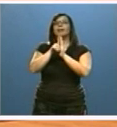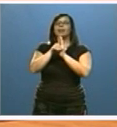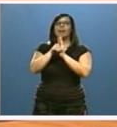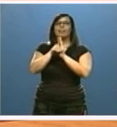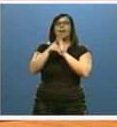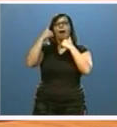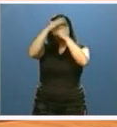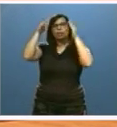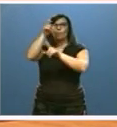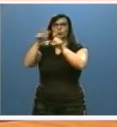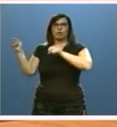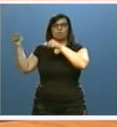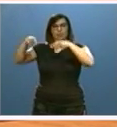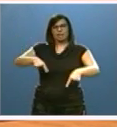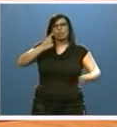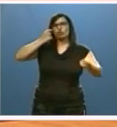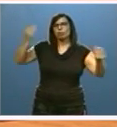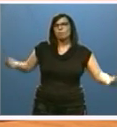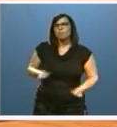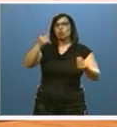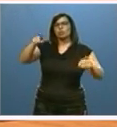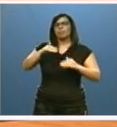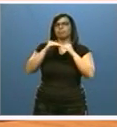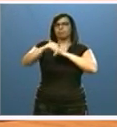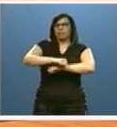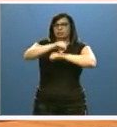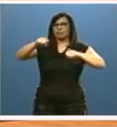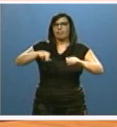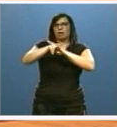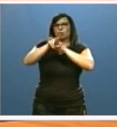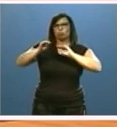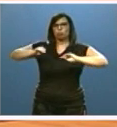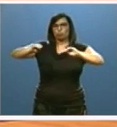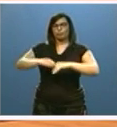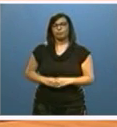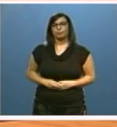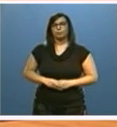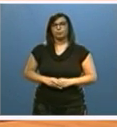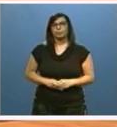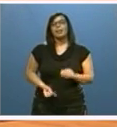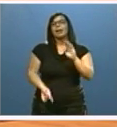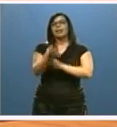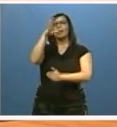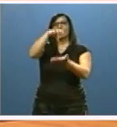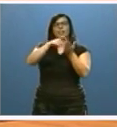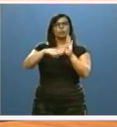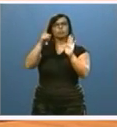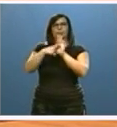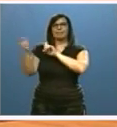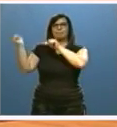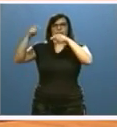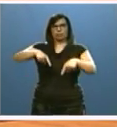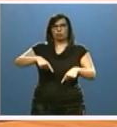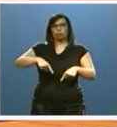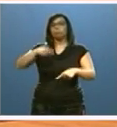Inmigrantes que mejora la coordinación y da estabilidad al conjunto de recursos dirigidos a ellas. Crea los centros integrales de inmigración